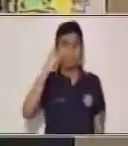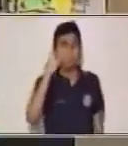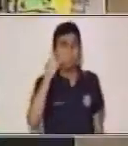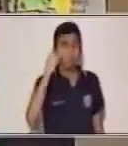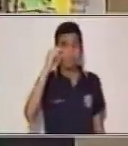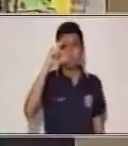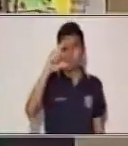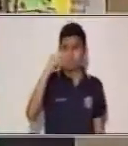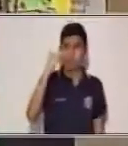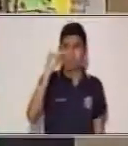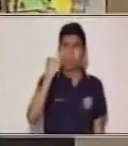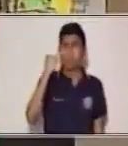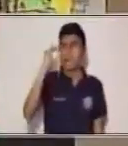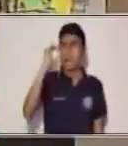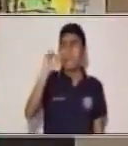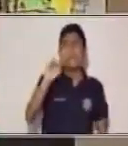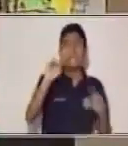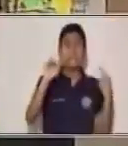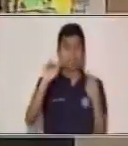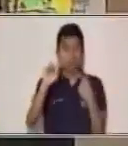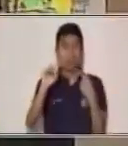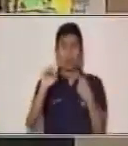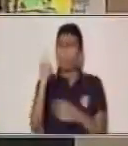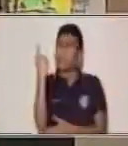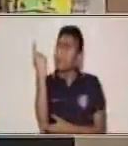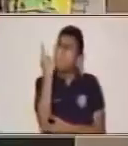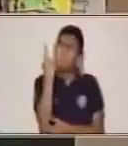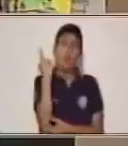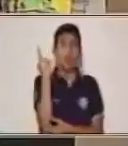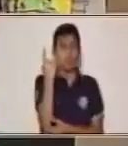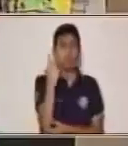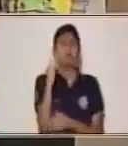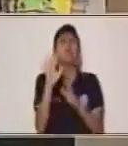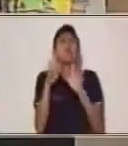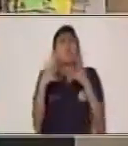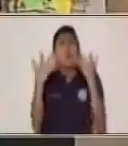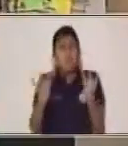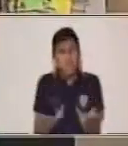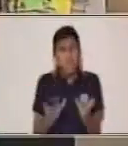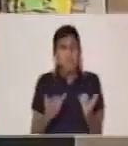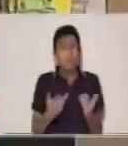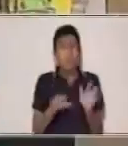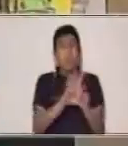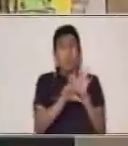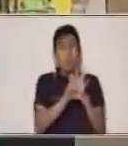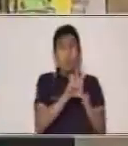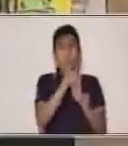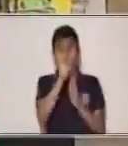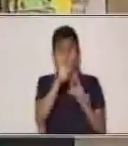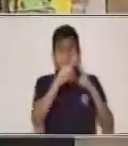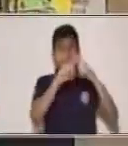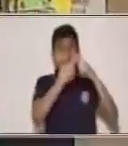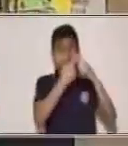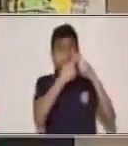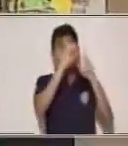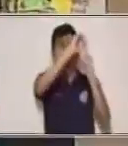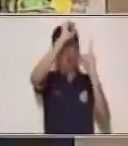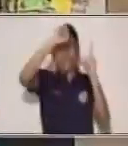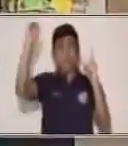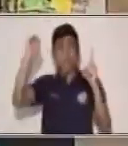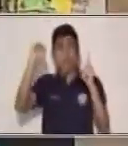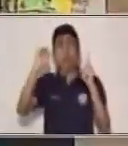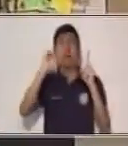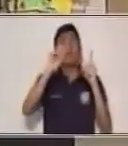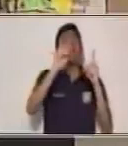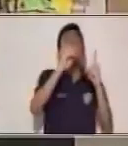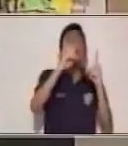Esta parte es importante en el cuento porque es como va a comenzar la narración. Ahí comienza la historia.